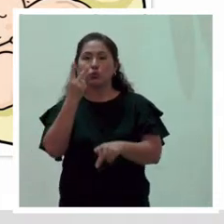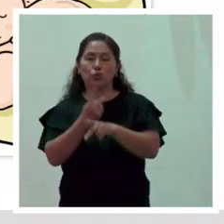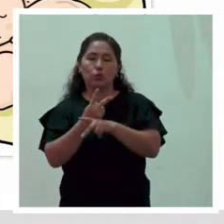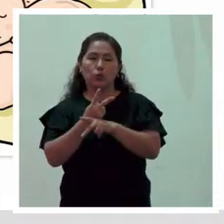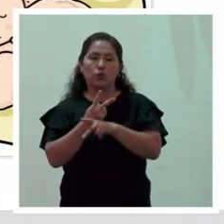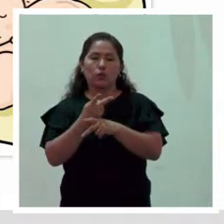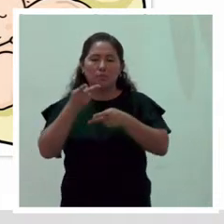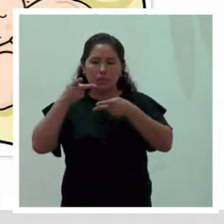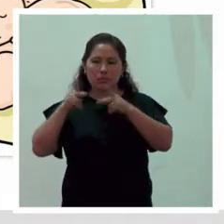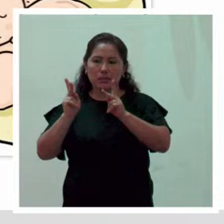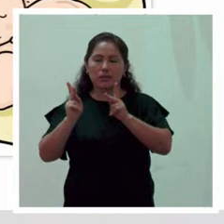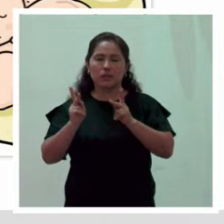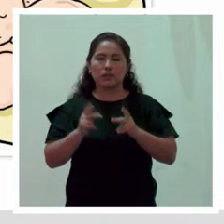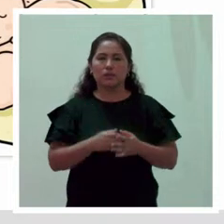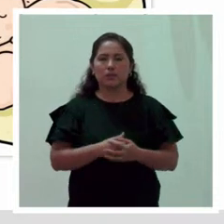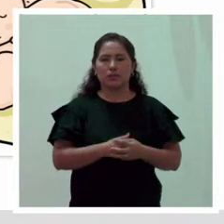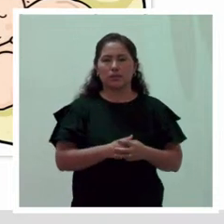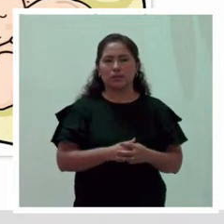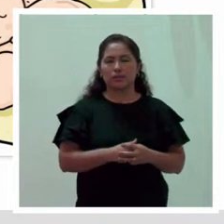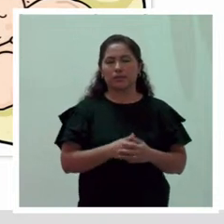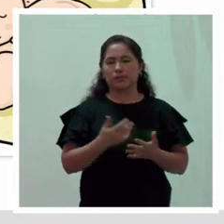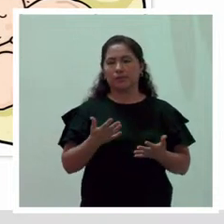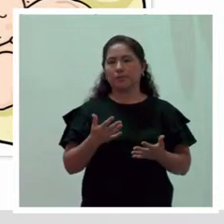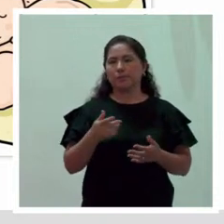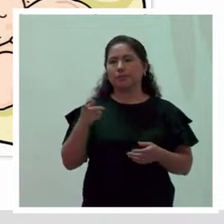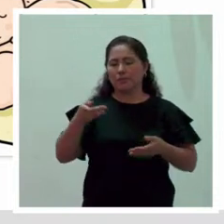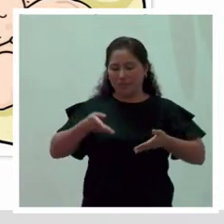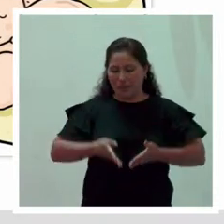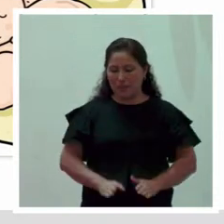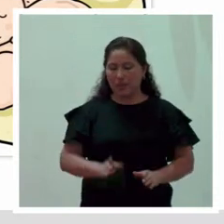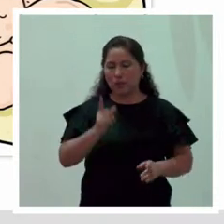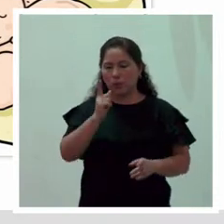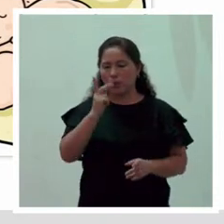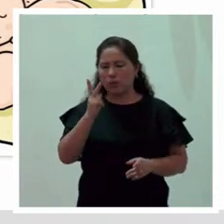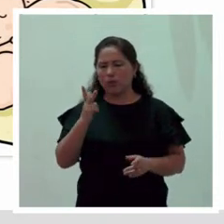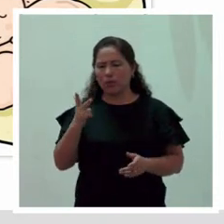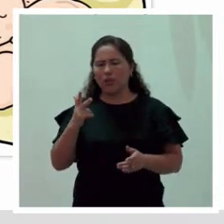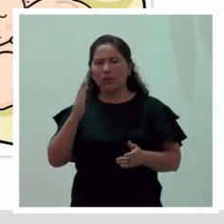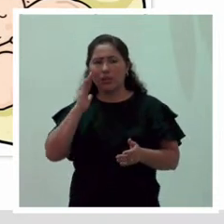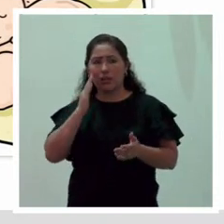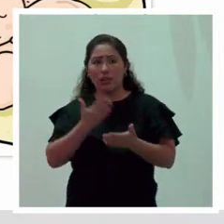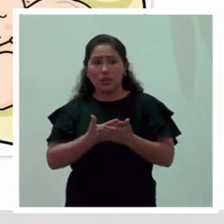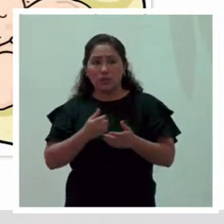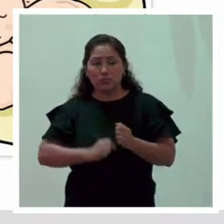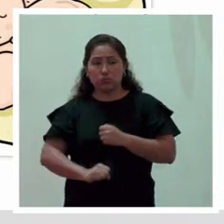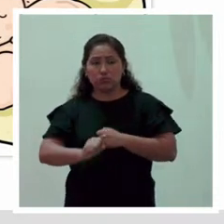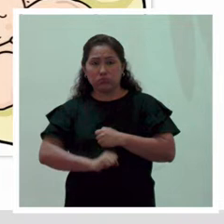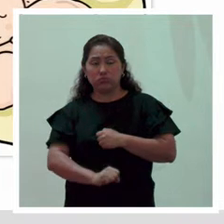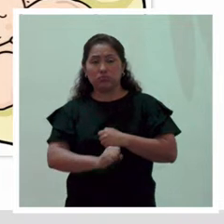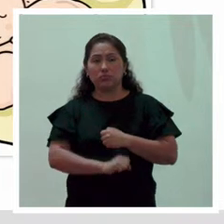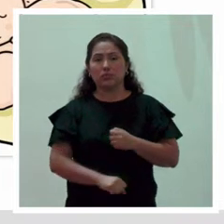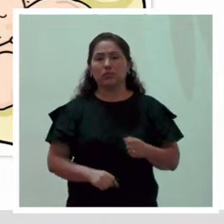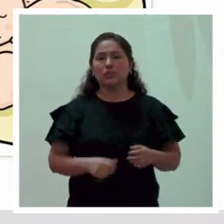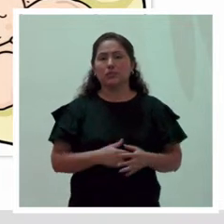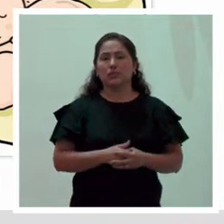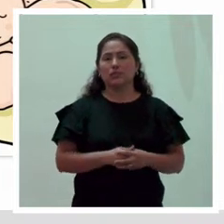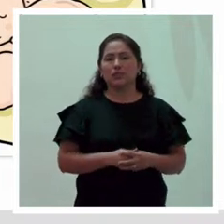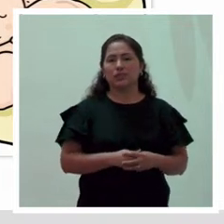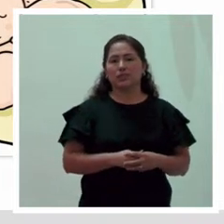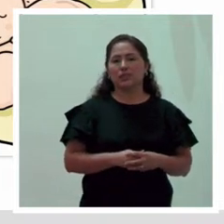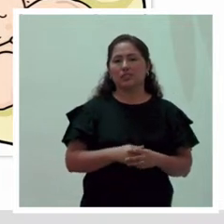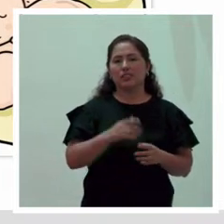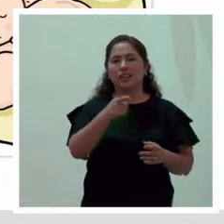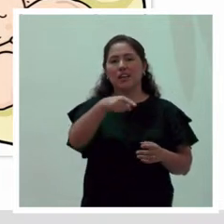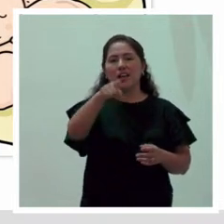hora más. Ojo, por parto múltiple, independientemente de cuántos hijos tenga, no vaya alguien por ahí a pensar, ah, si